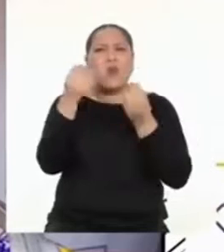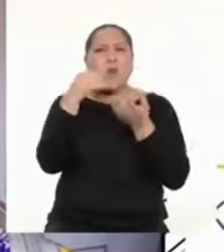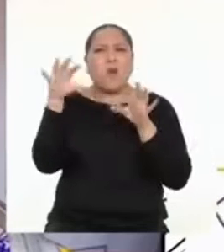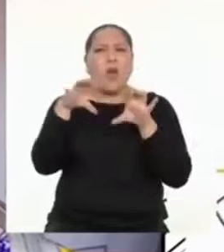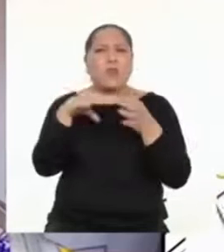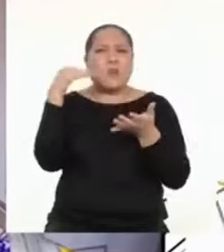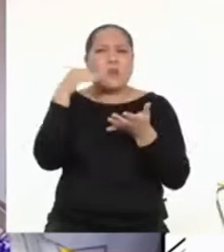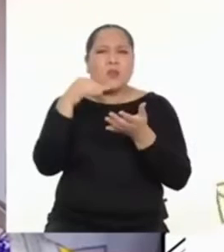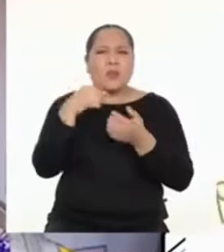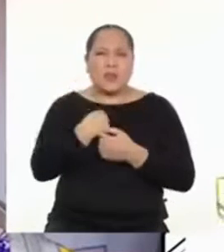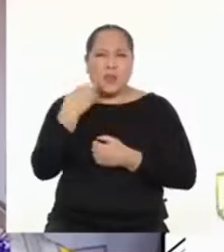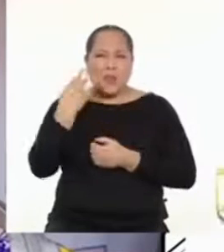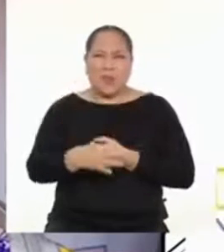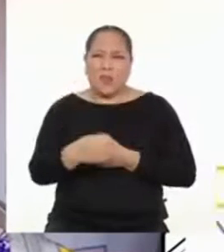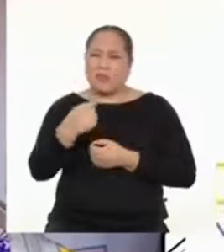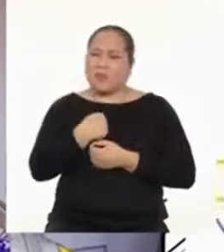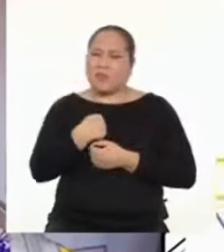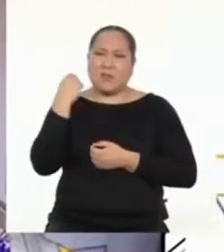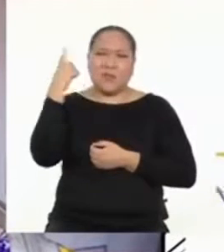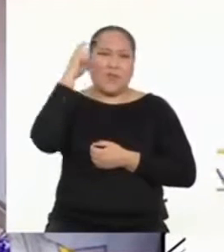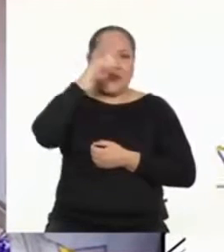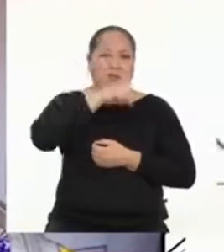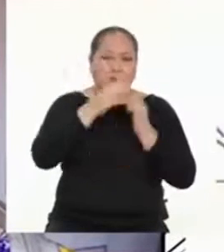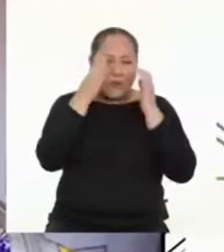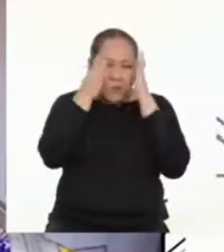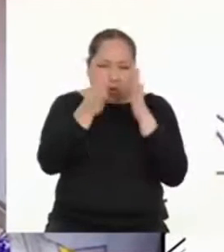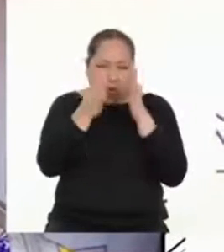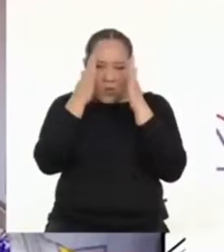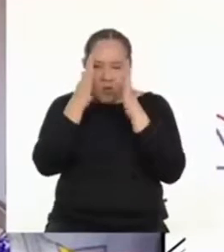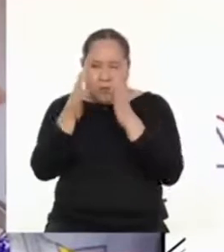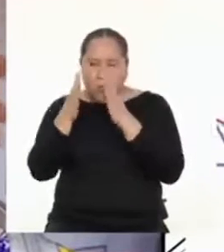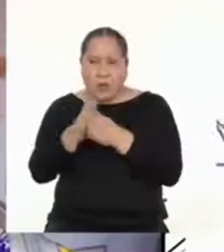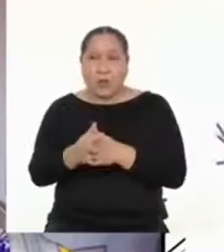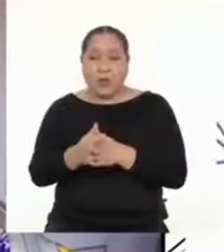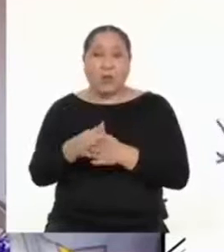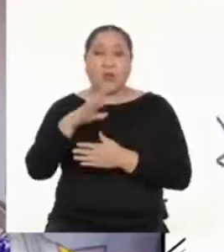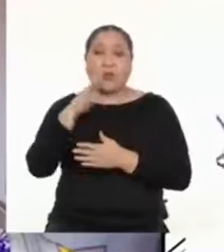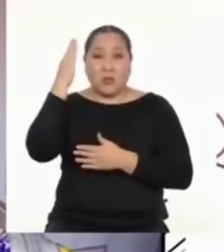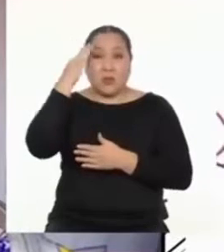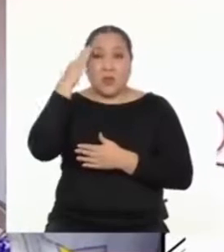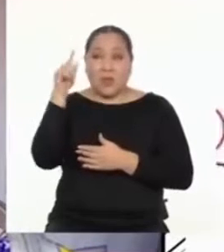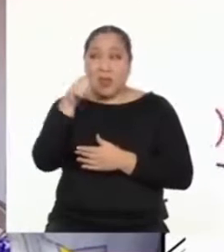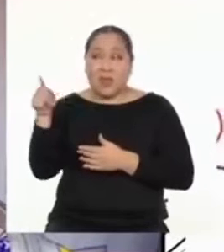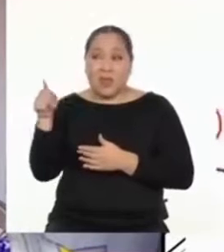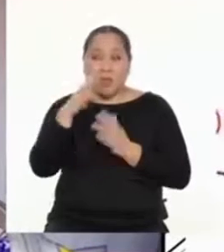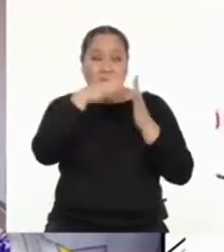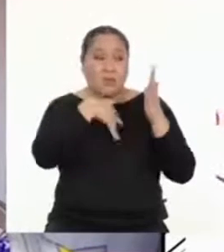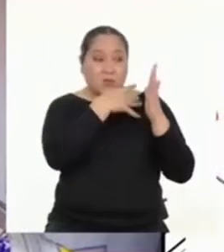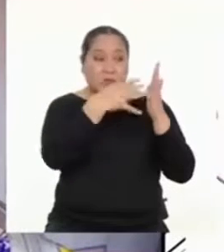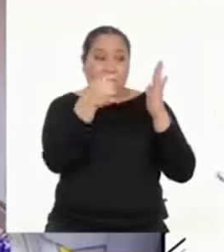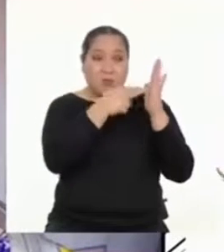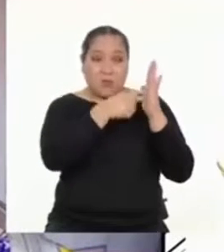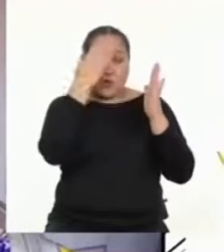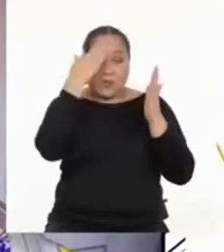estudiar? Les consulto porque la verdad que a mí me está costando mucho concentrarme porque si bien ahora todos saben aquí el estudio y ya no me interrumpen.